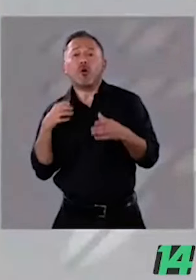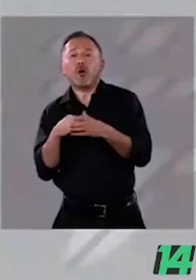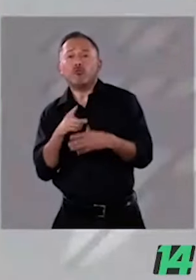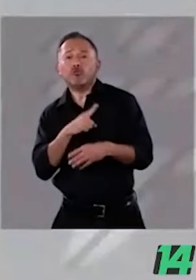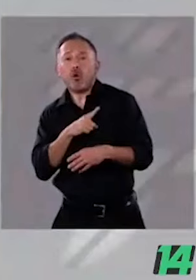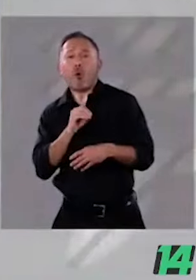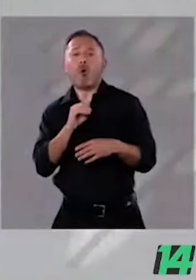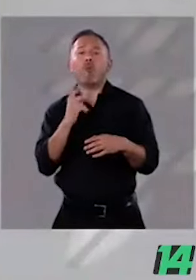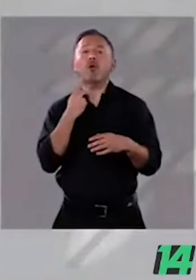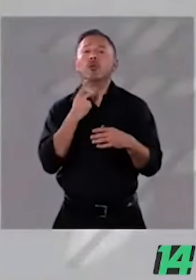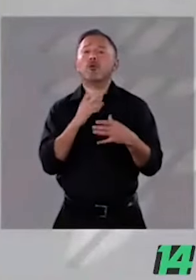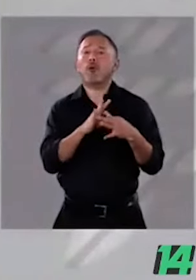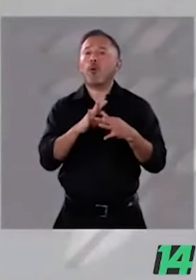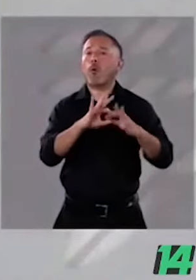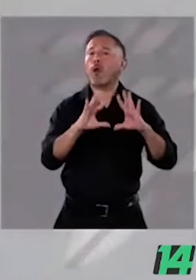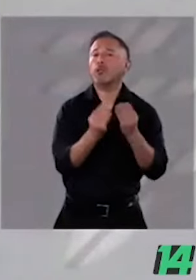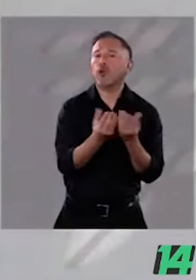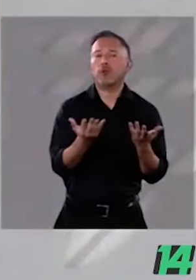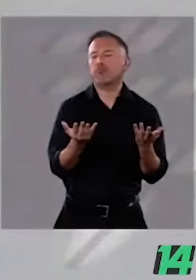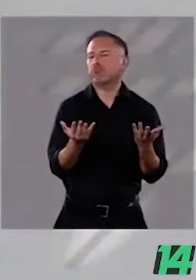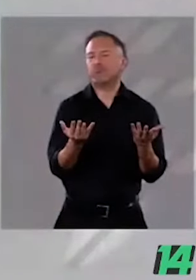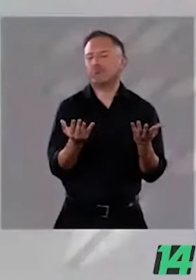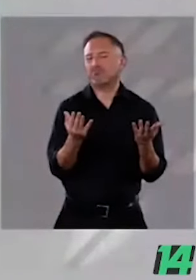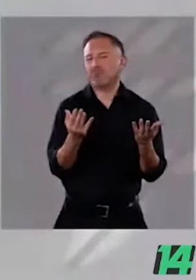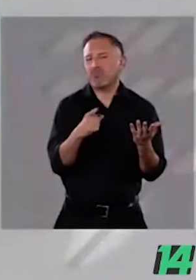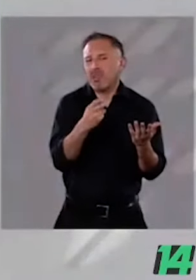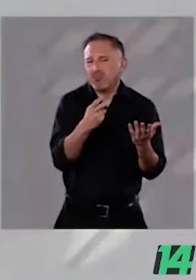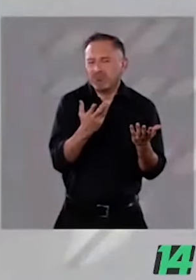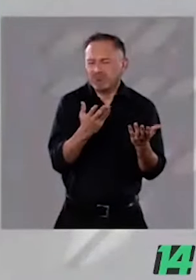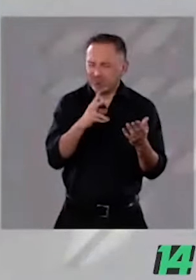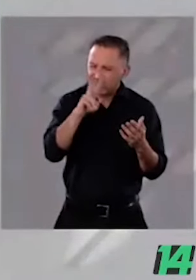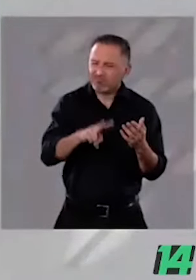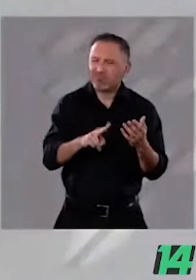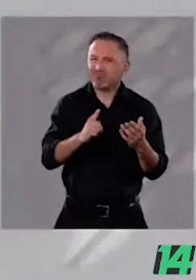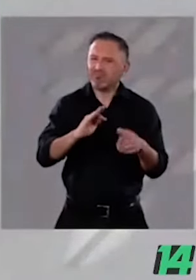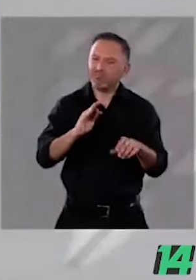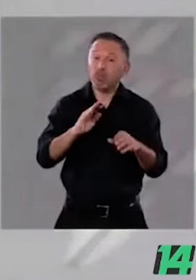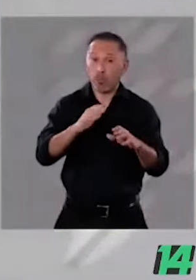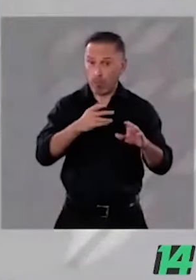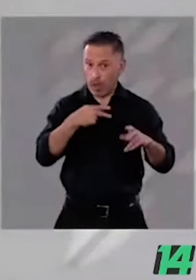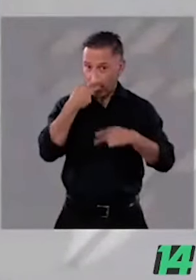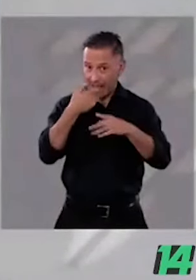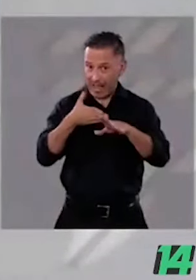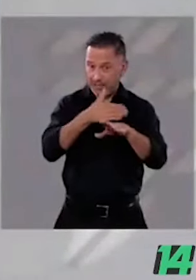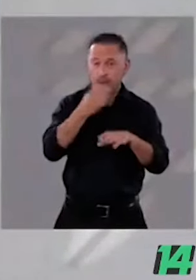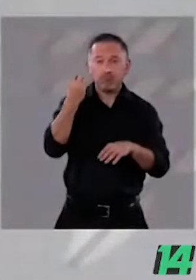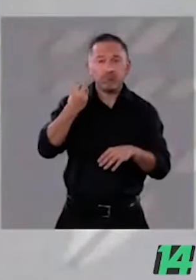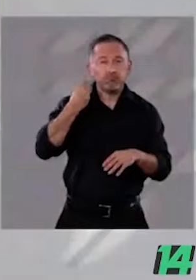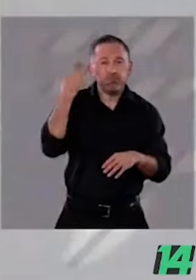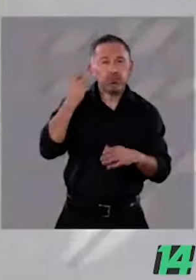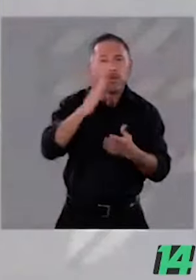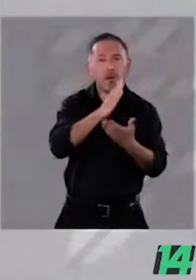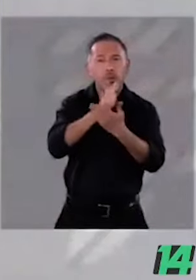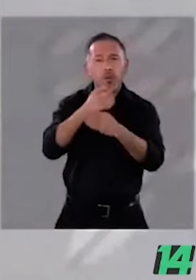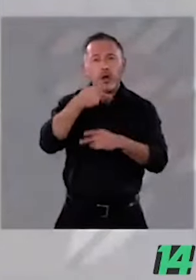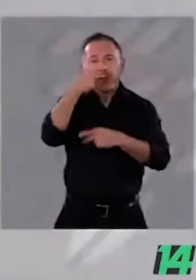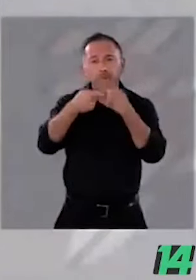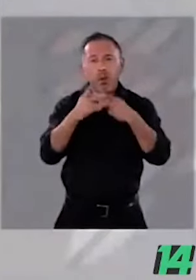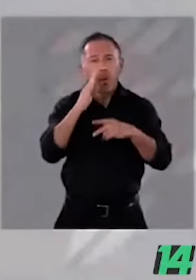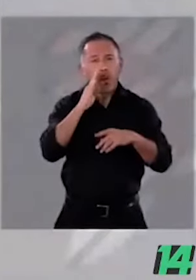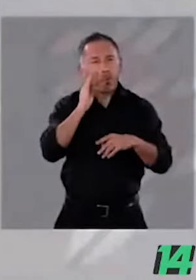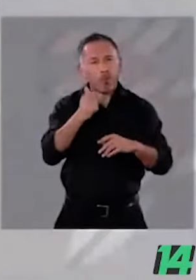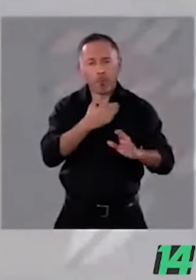Y lo que necesitamos es una ley de rendición de cuentas que permita que las promesas que se hacen en campaña sean exigibles, que los